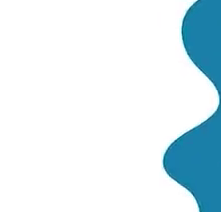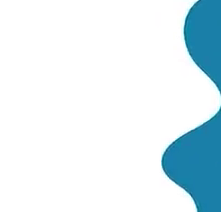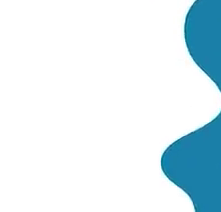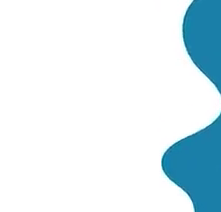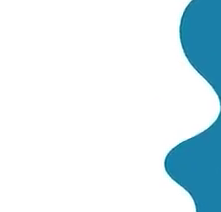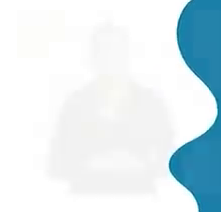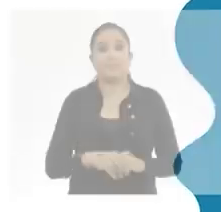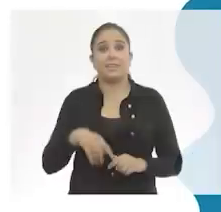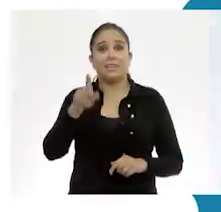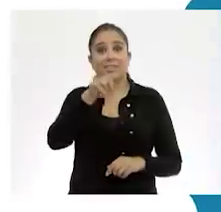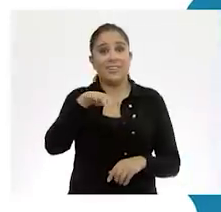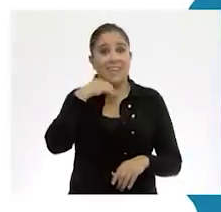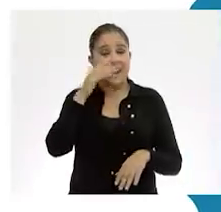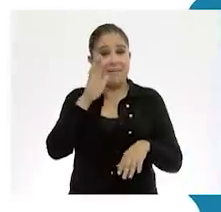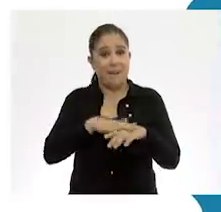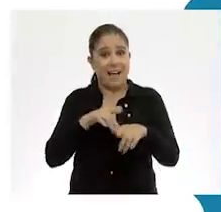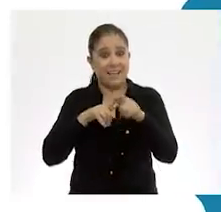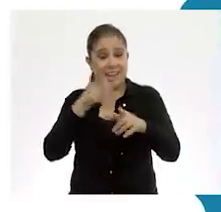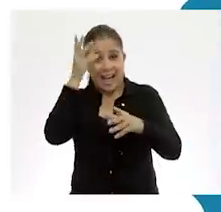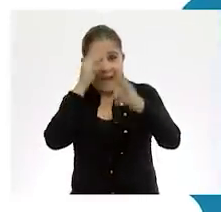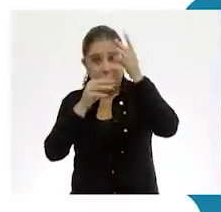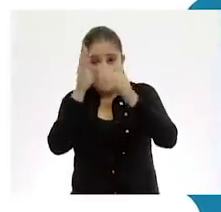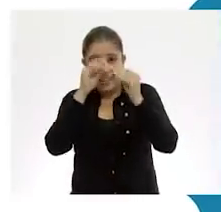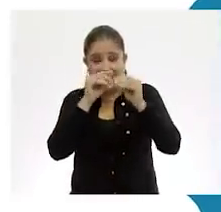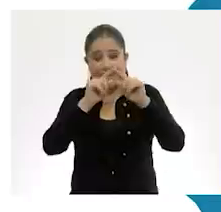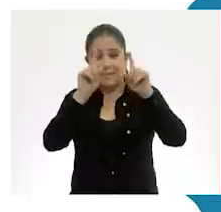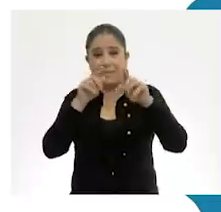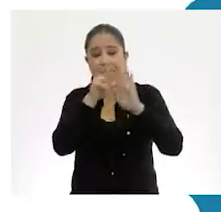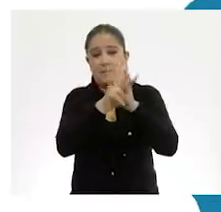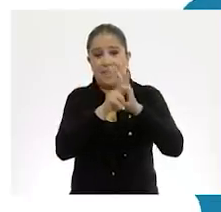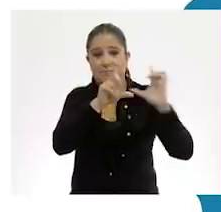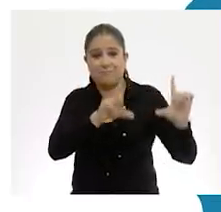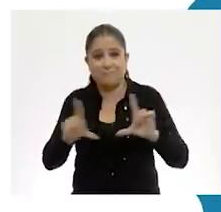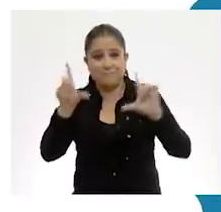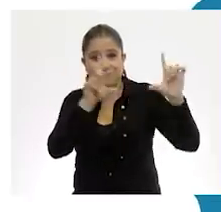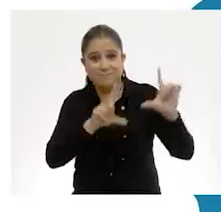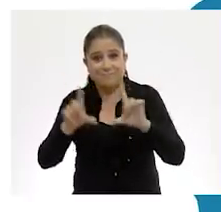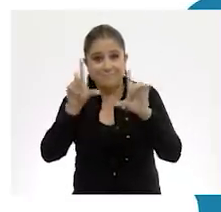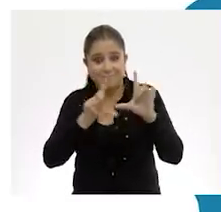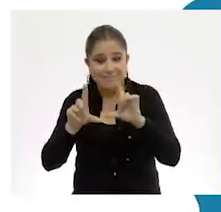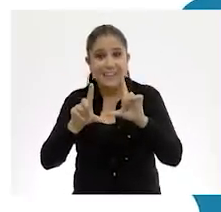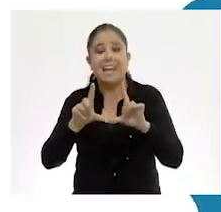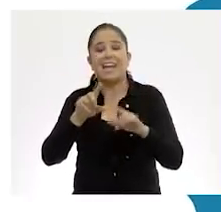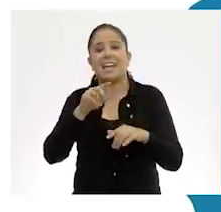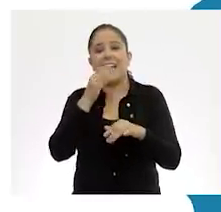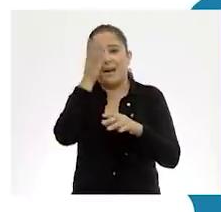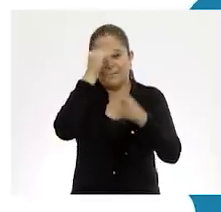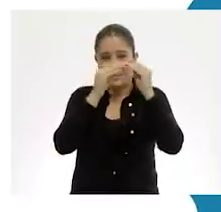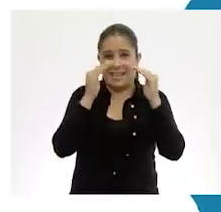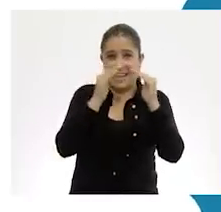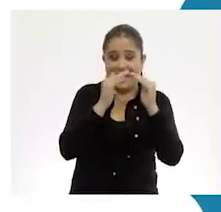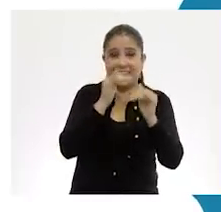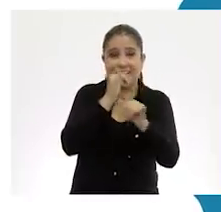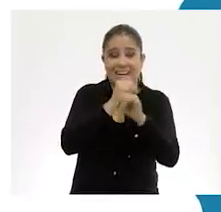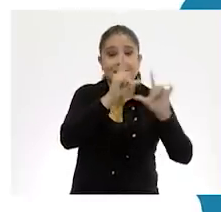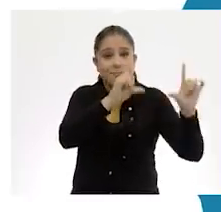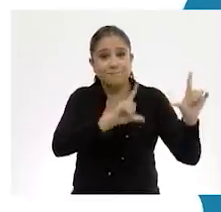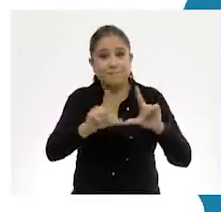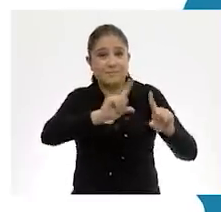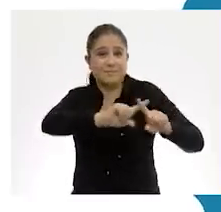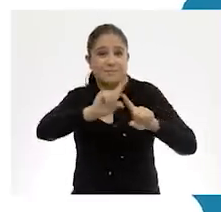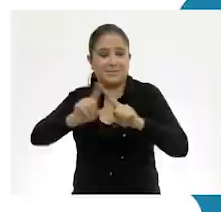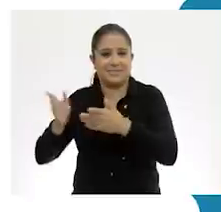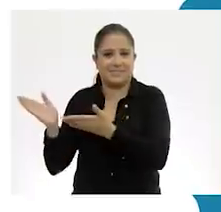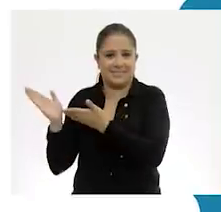Si quieres volver a ver los programas de Aprende en Casa puedes encontrarlos en la siguiente liga aprendeencasa.c.gov